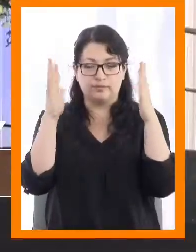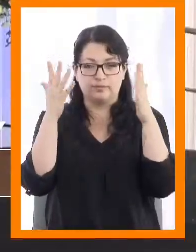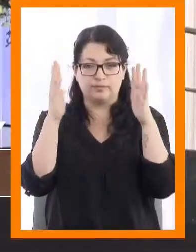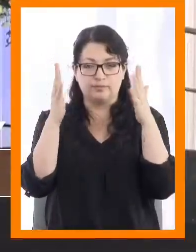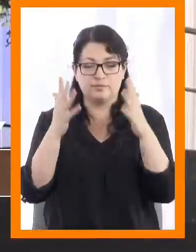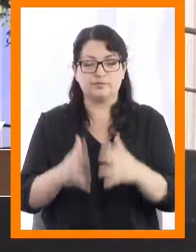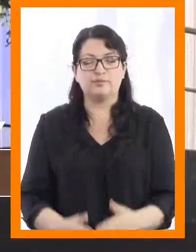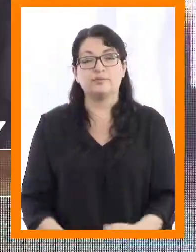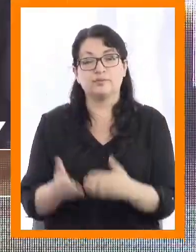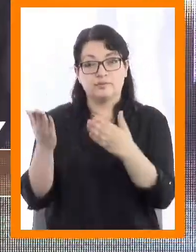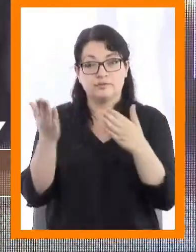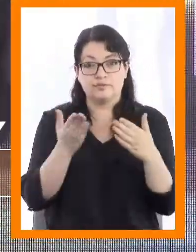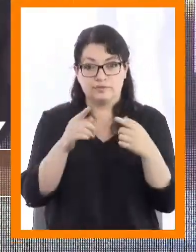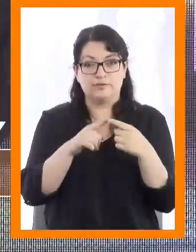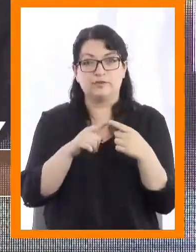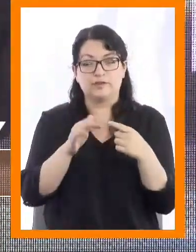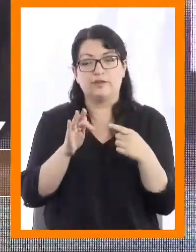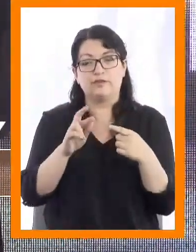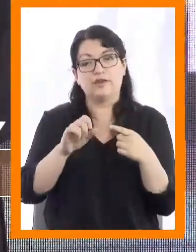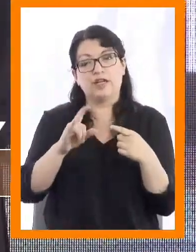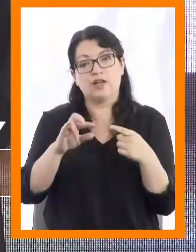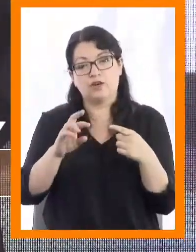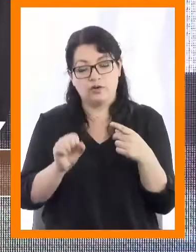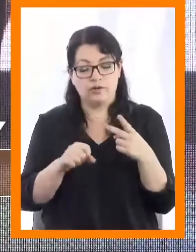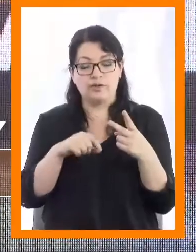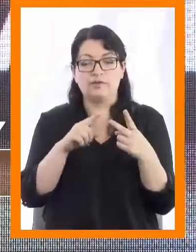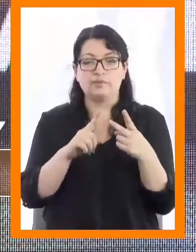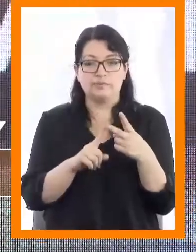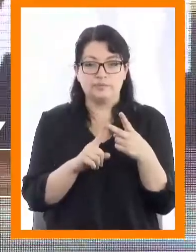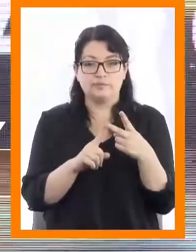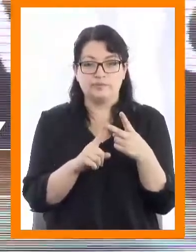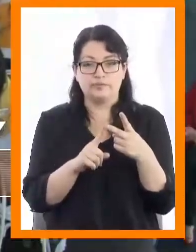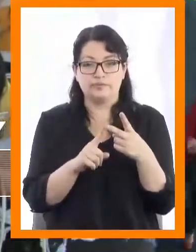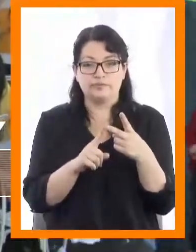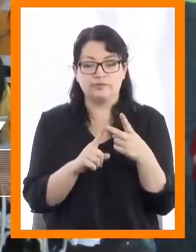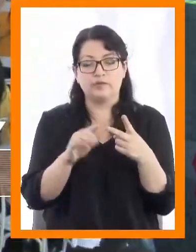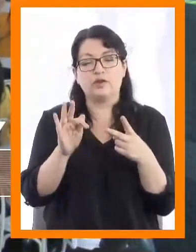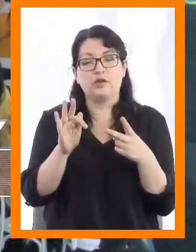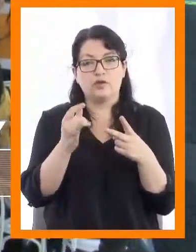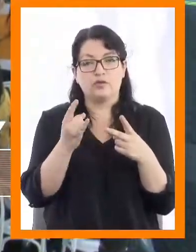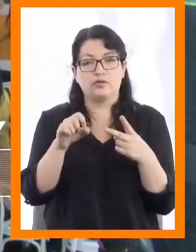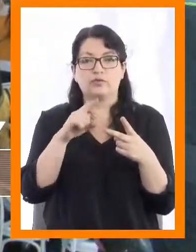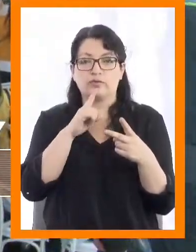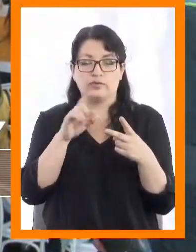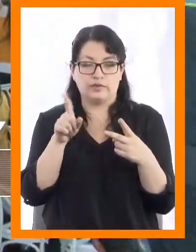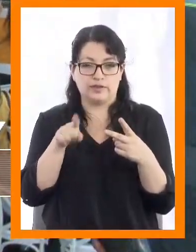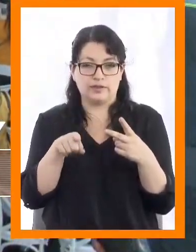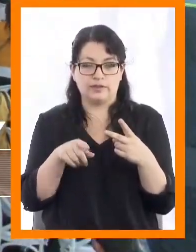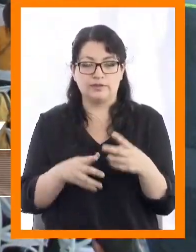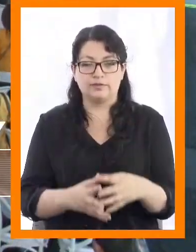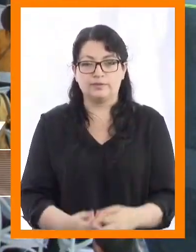Franco Esteban Figueroa Berríos, Jenny Elizabeth Fuentes Aguilera.